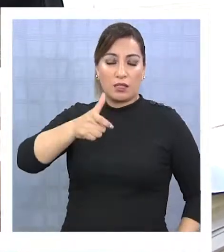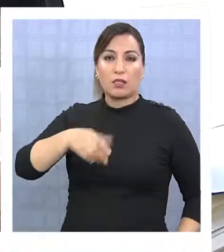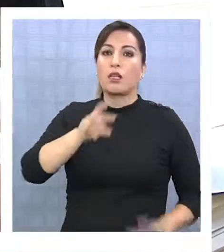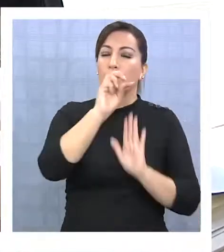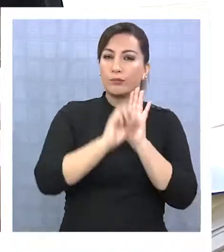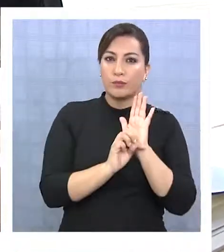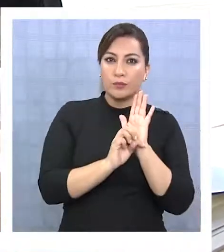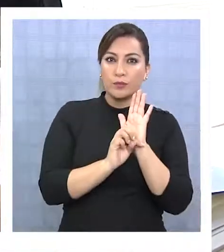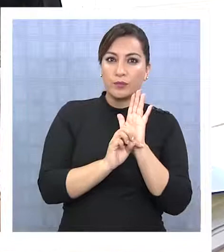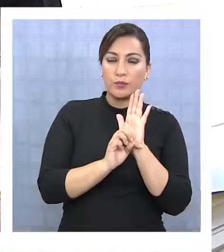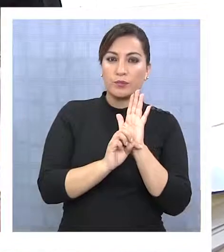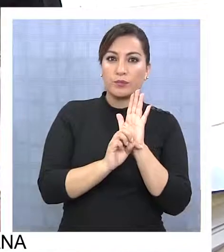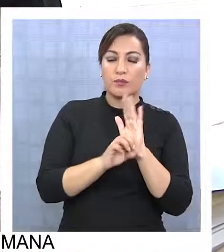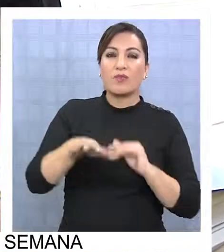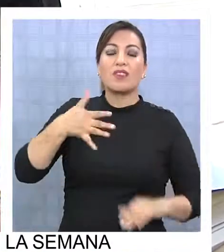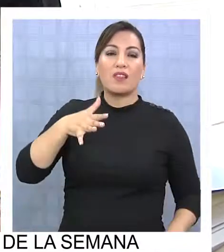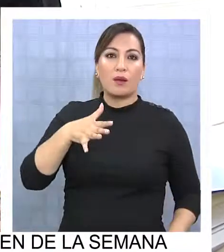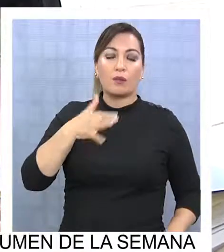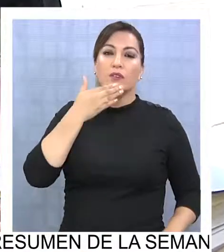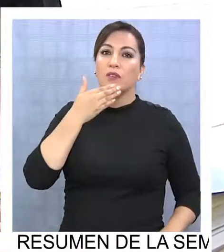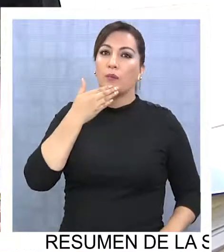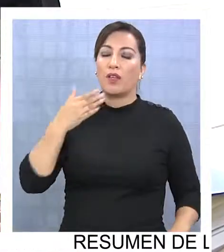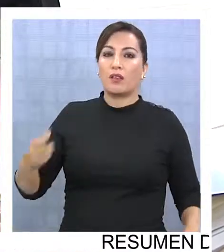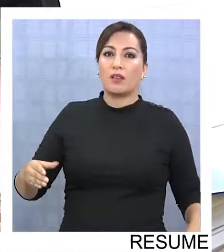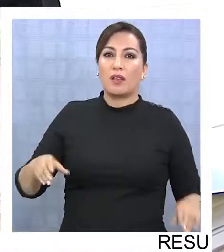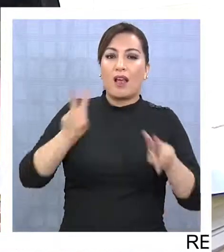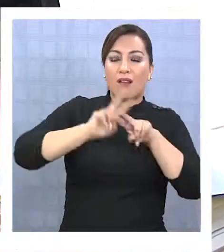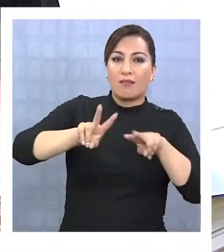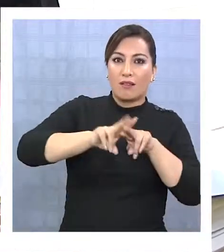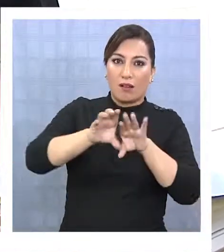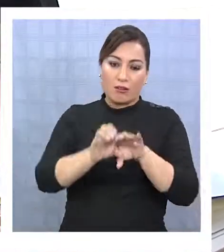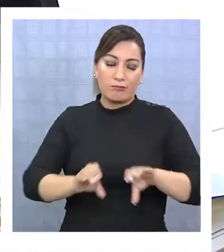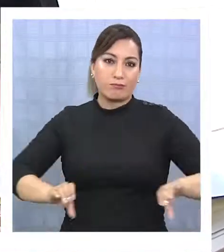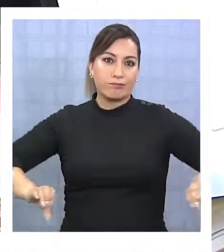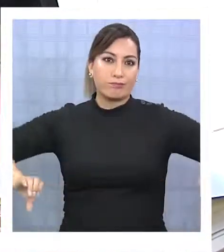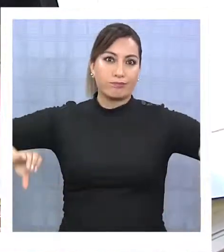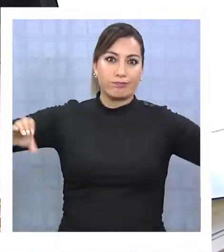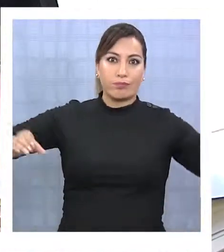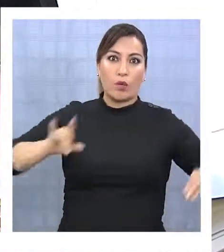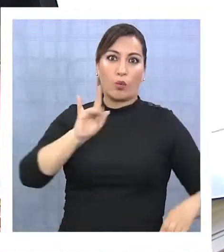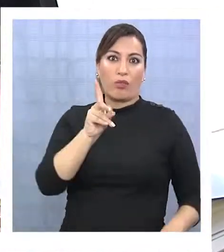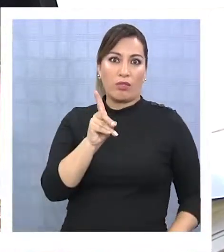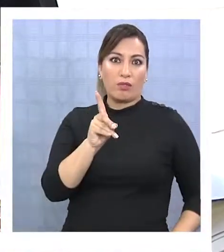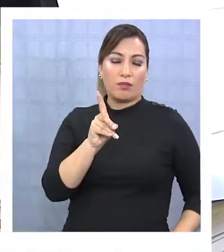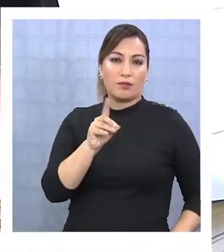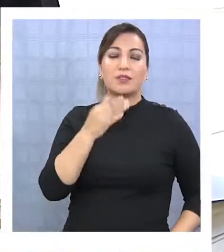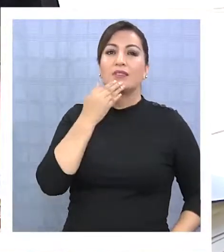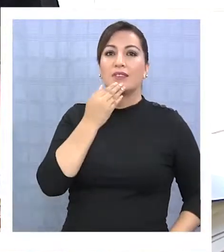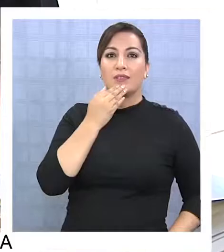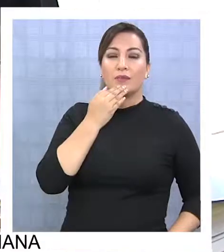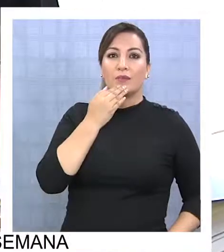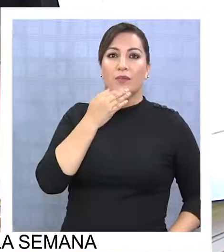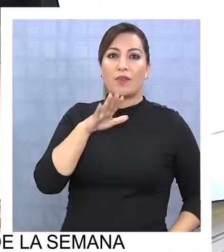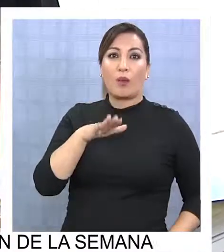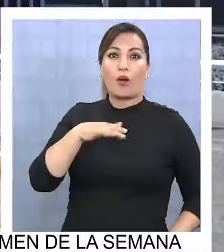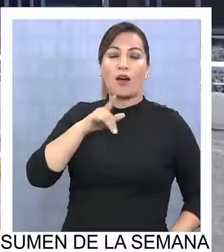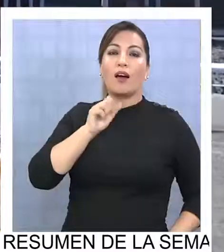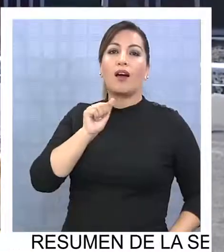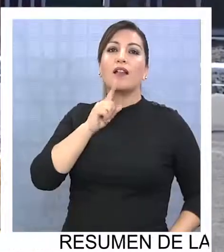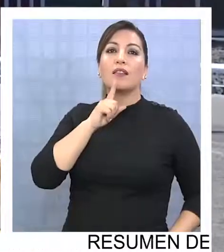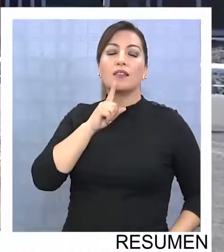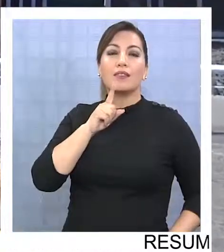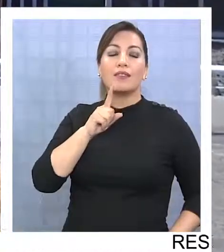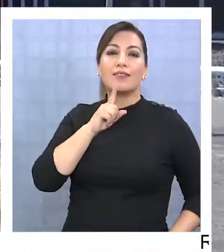proyecto de agua potable, que es la conexión al colector, la UD, que es con agua del Altiplano.